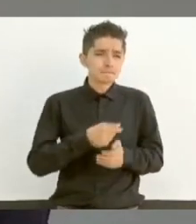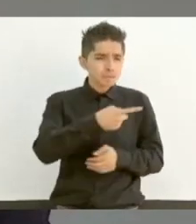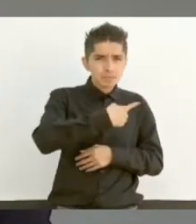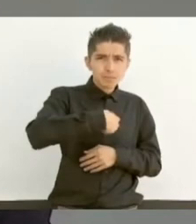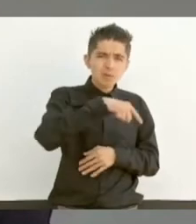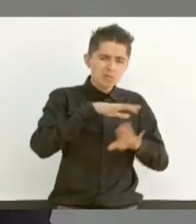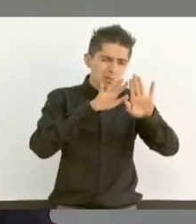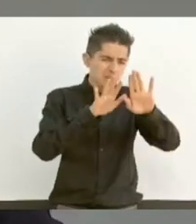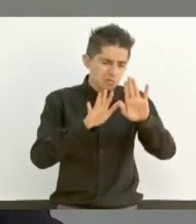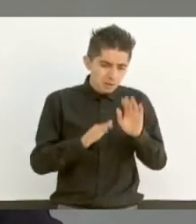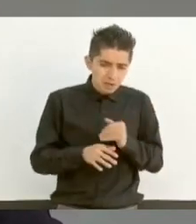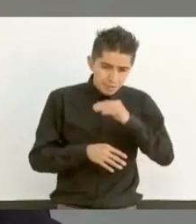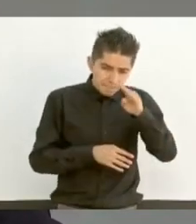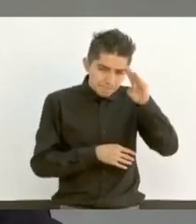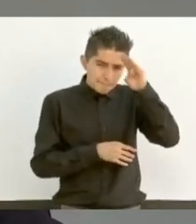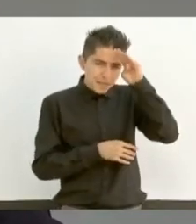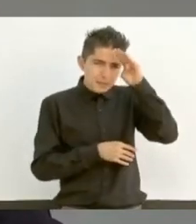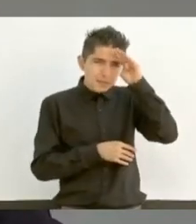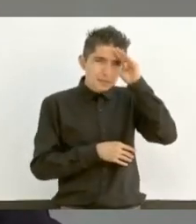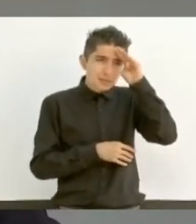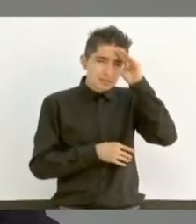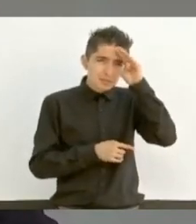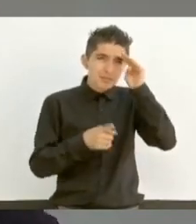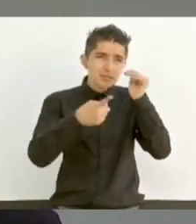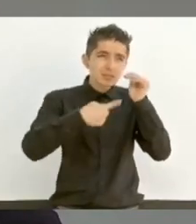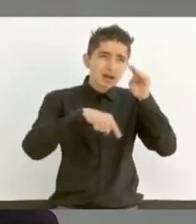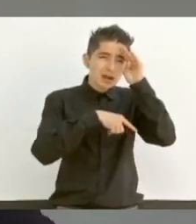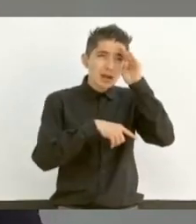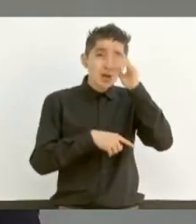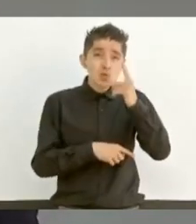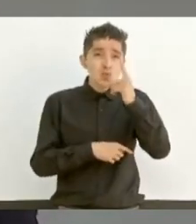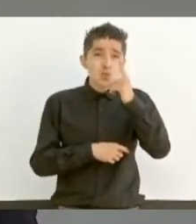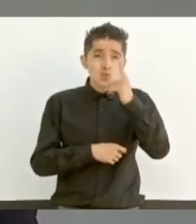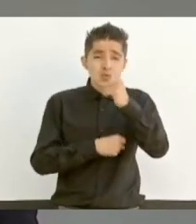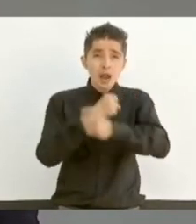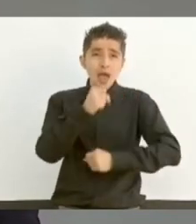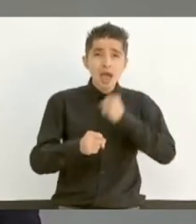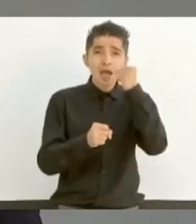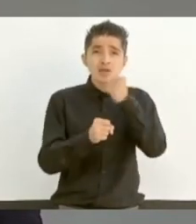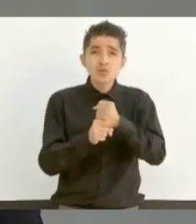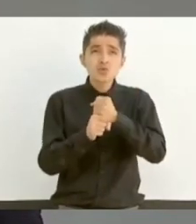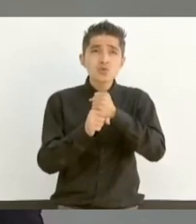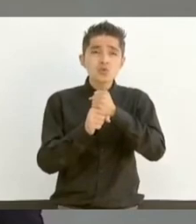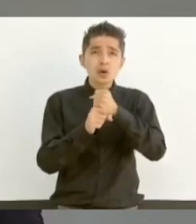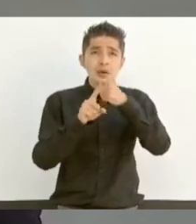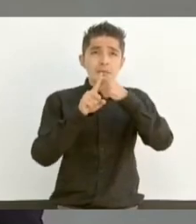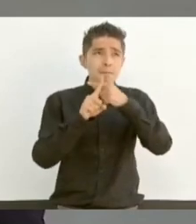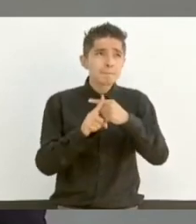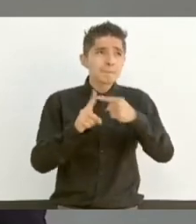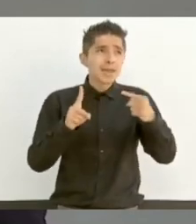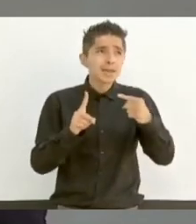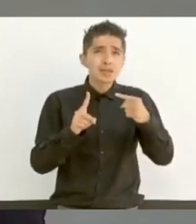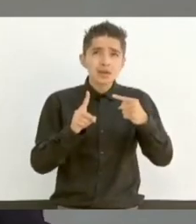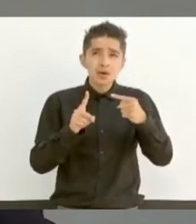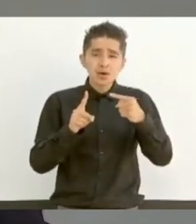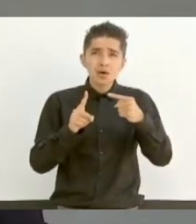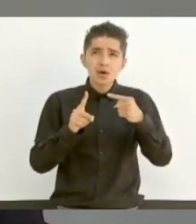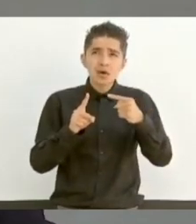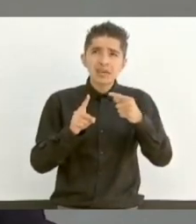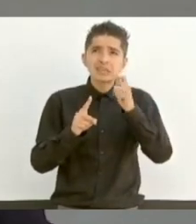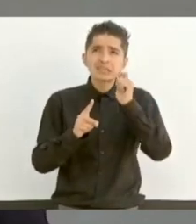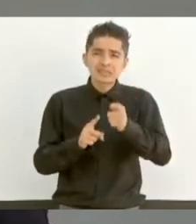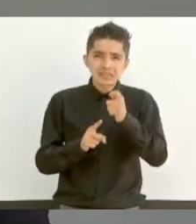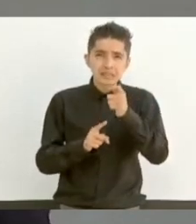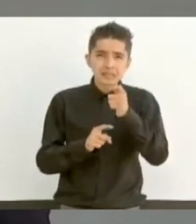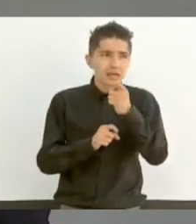que en año y medio se creó